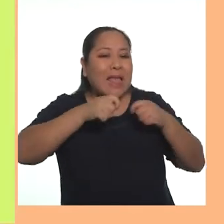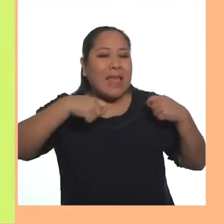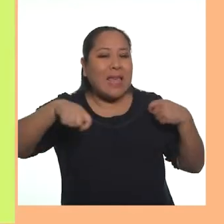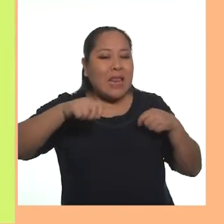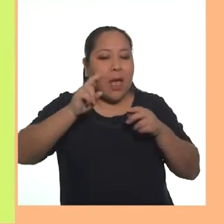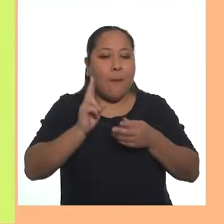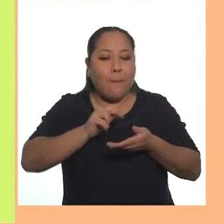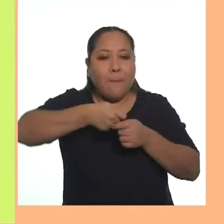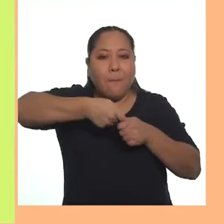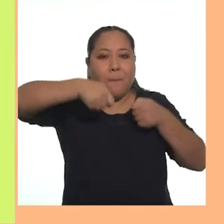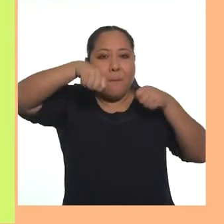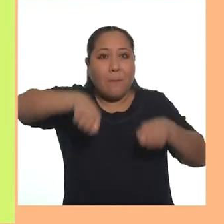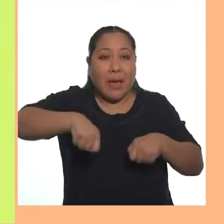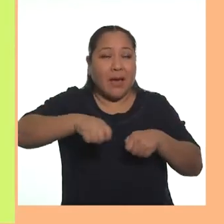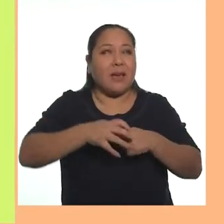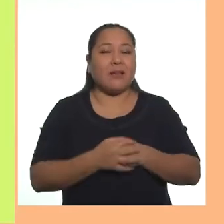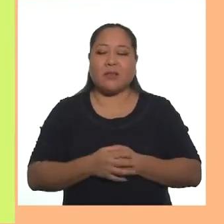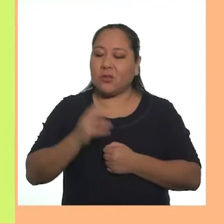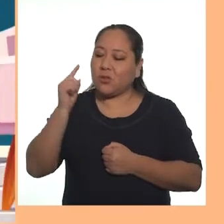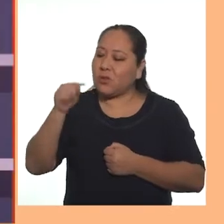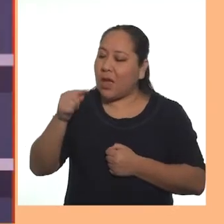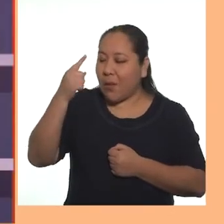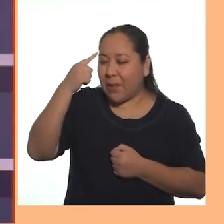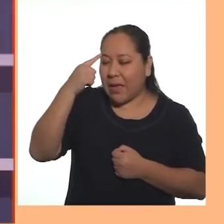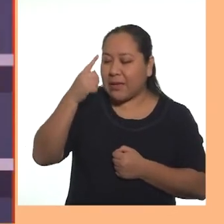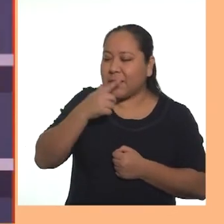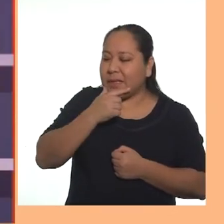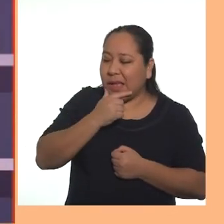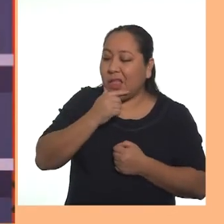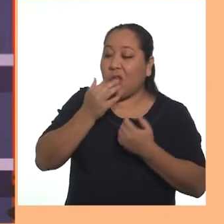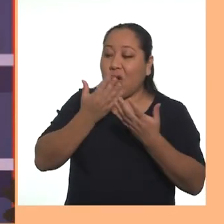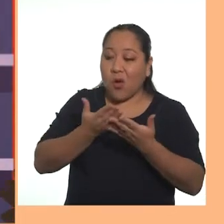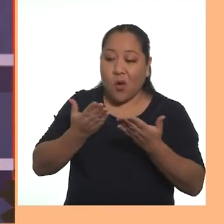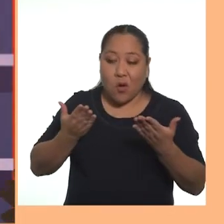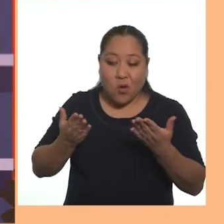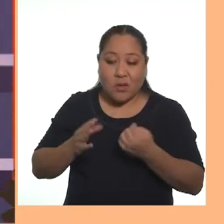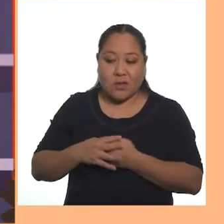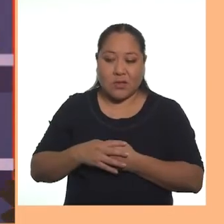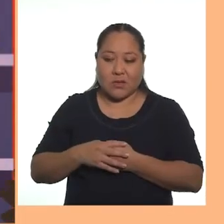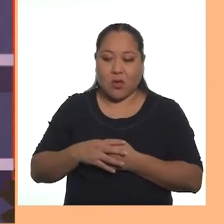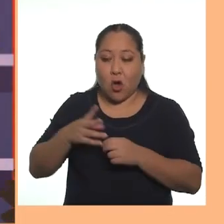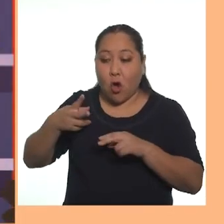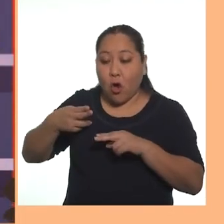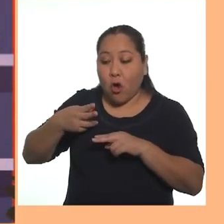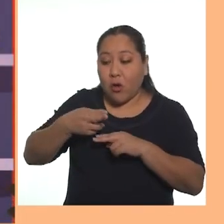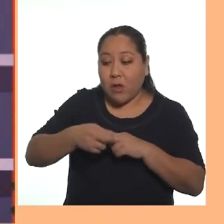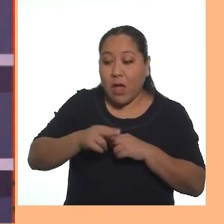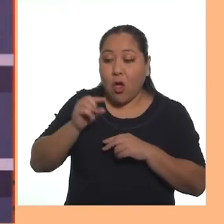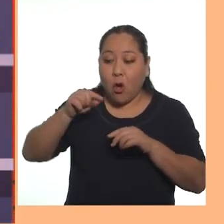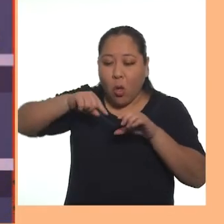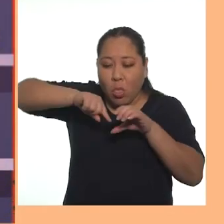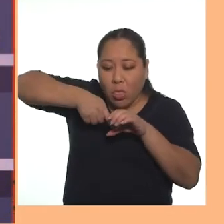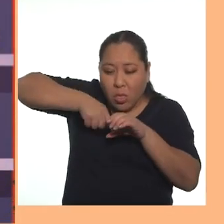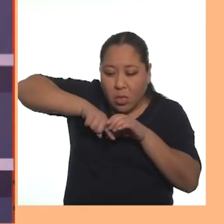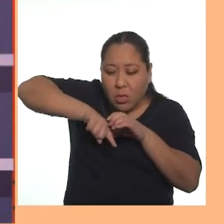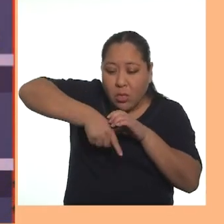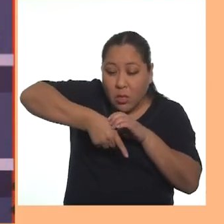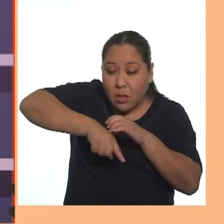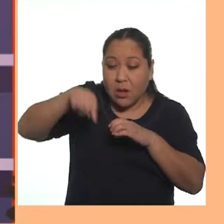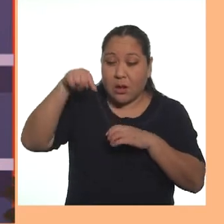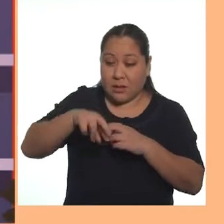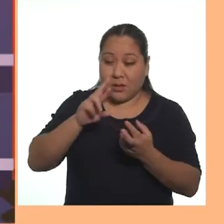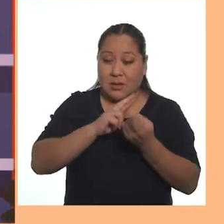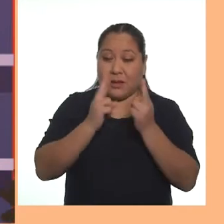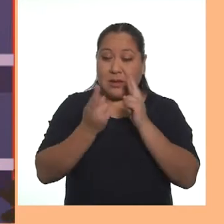hilo cinta adhesiva si están pensando en realizar actividades como cortar o